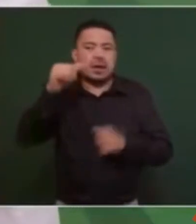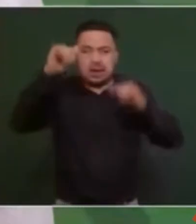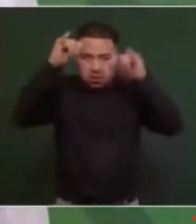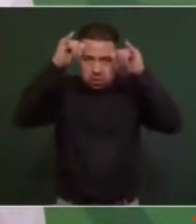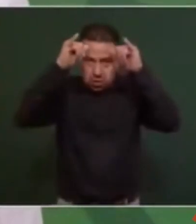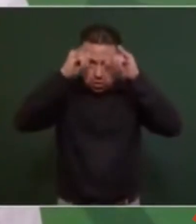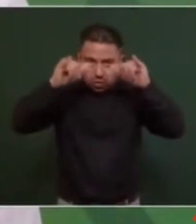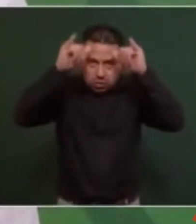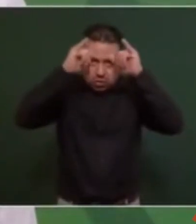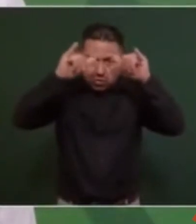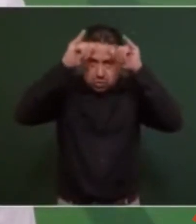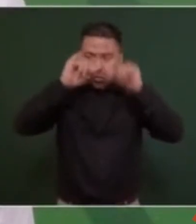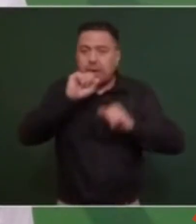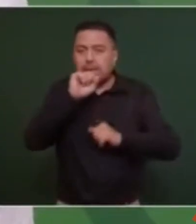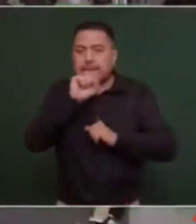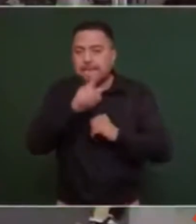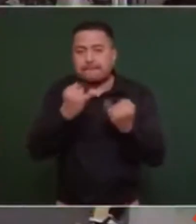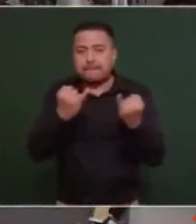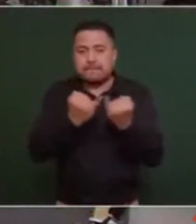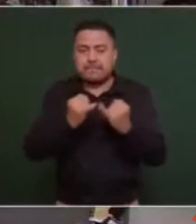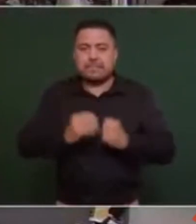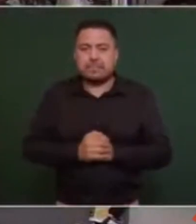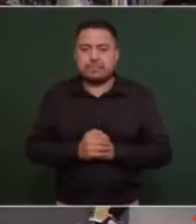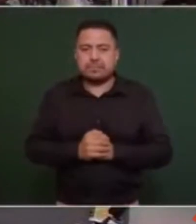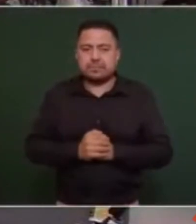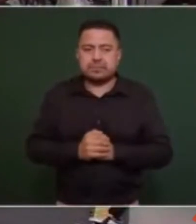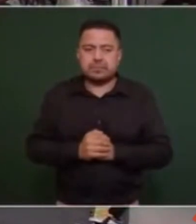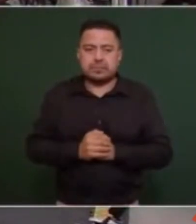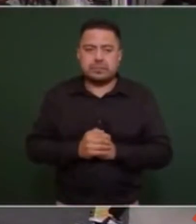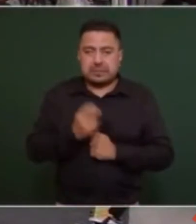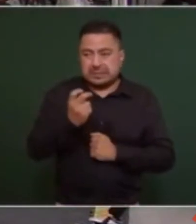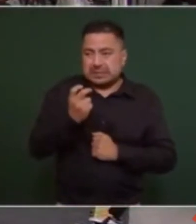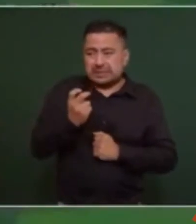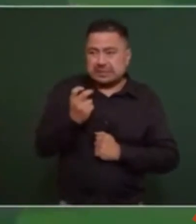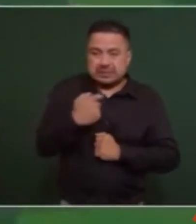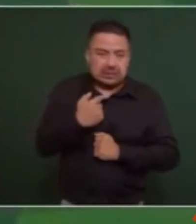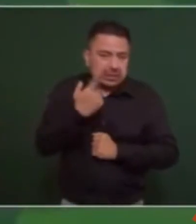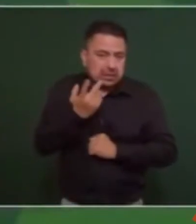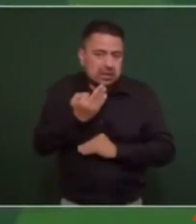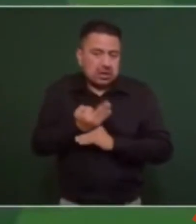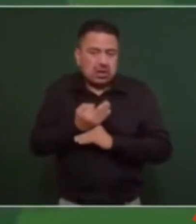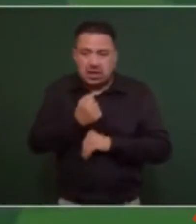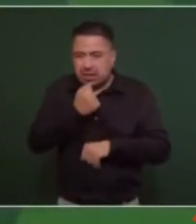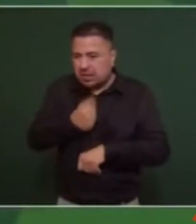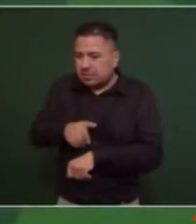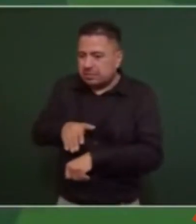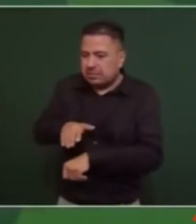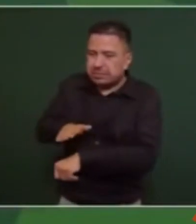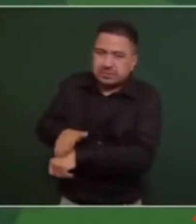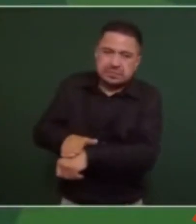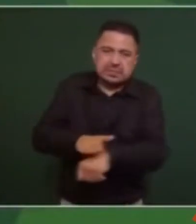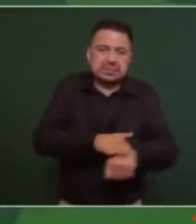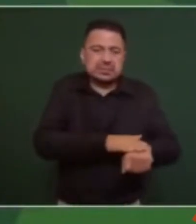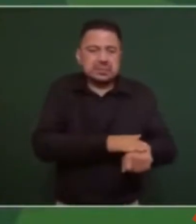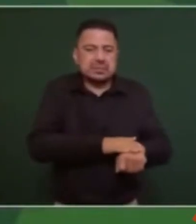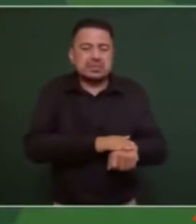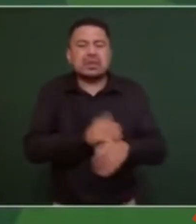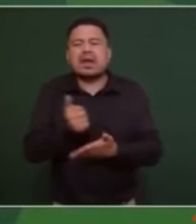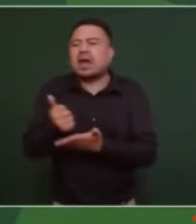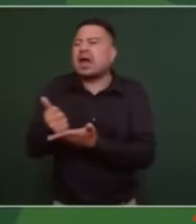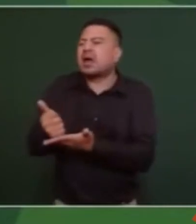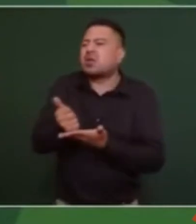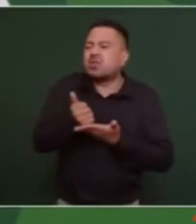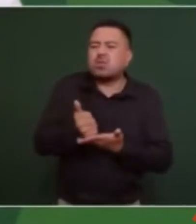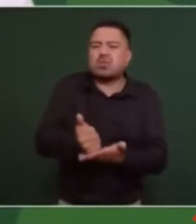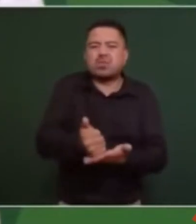Coyuca de Benítez eso era lo que quería informarles eh ayúdennos